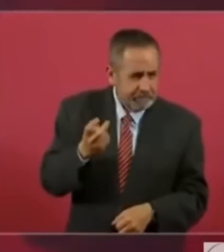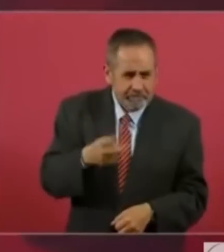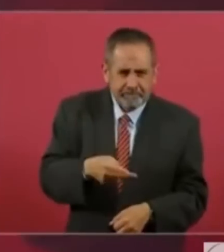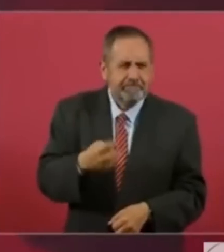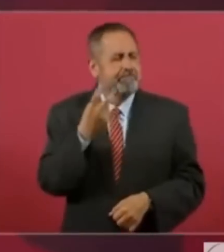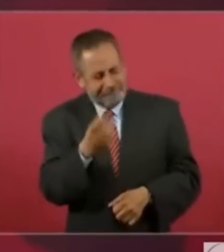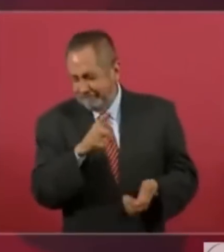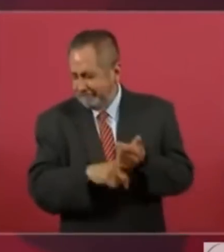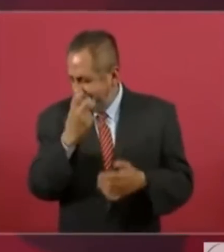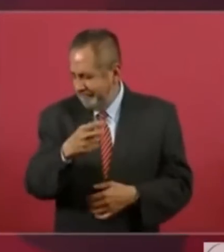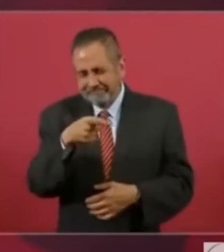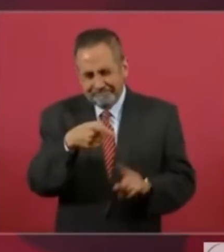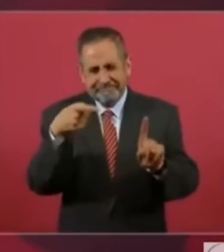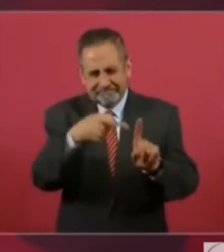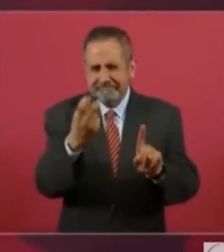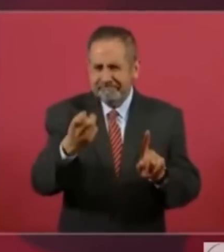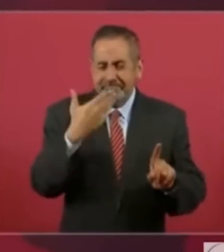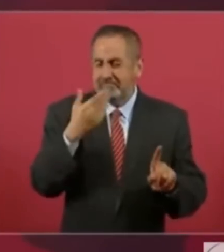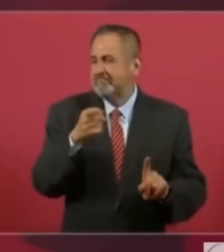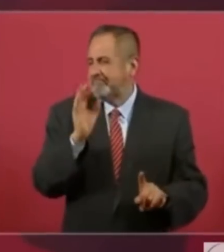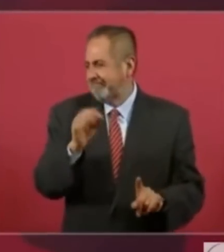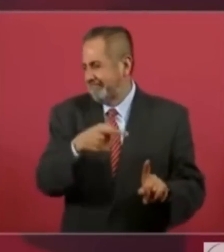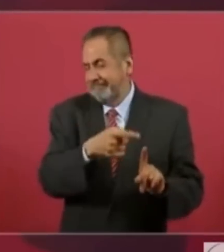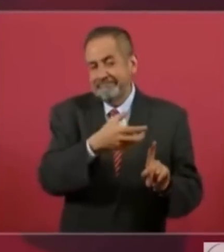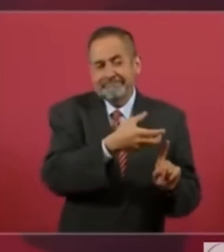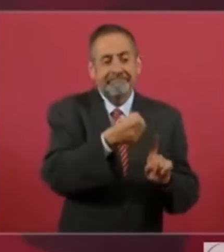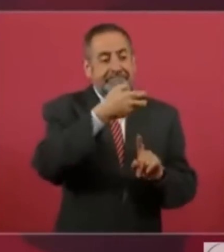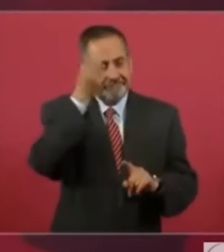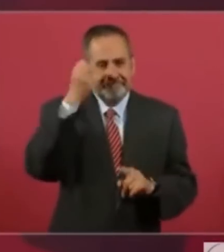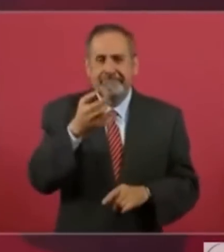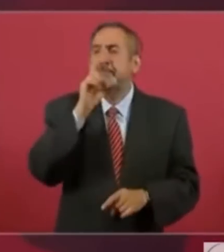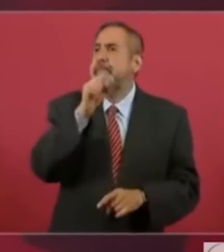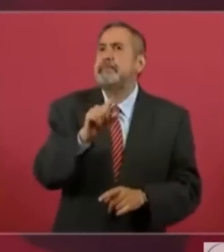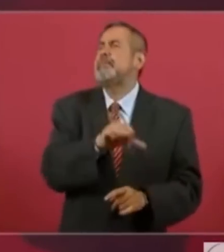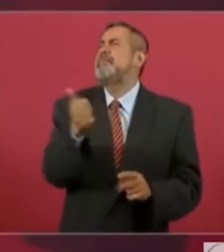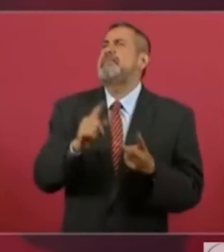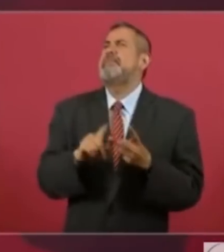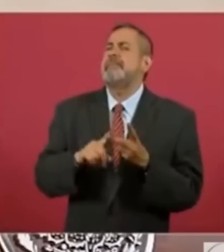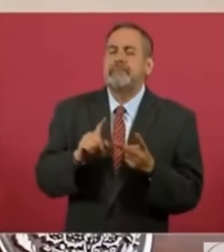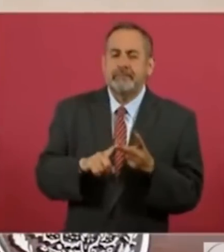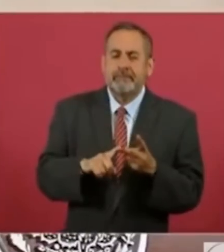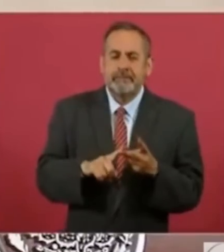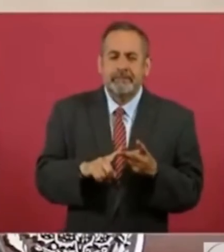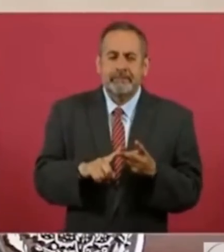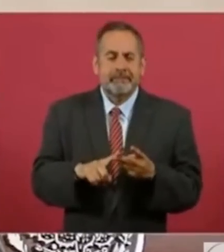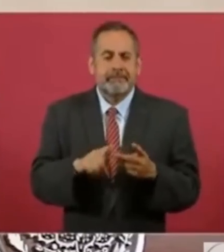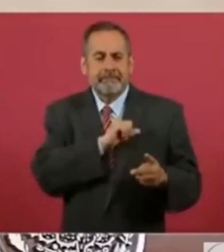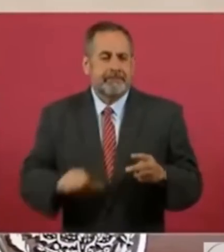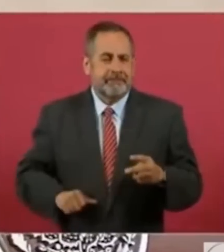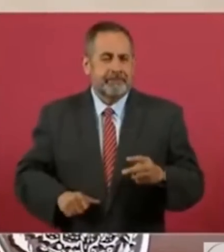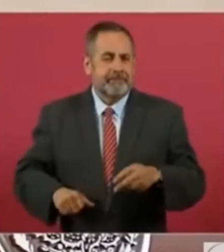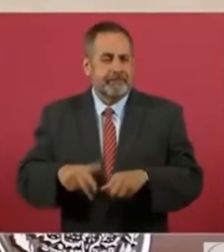¿Es el bueno? Sí, ese, porque también estaba el de Miguel Hidalgo, pero no.